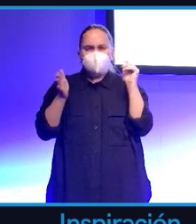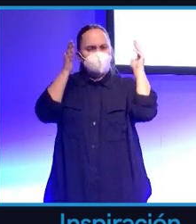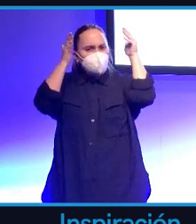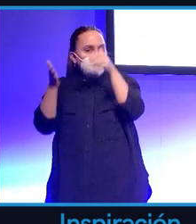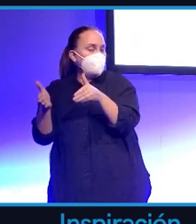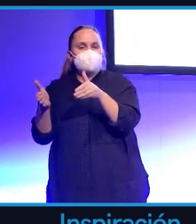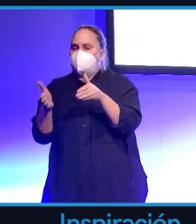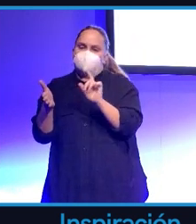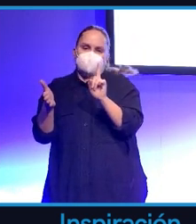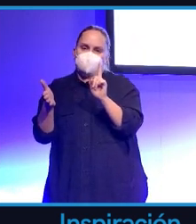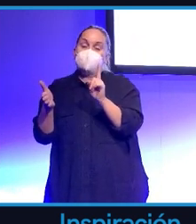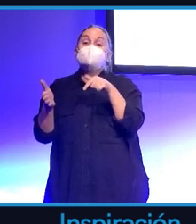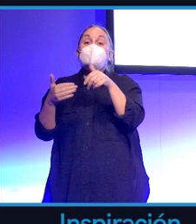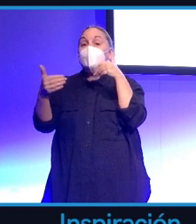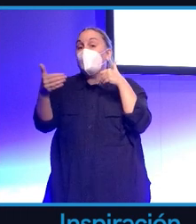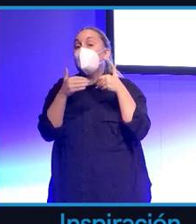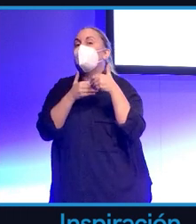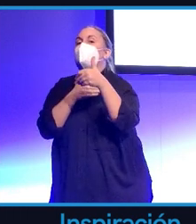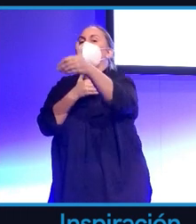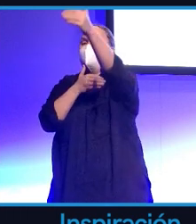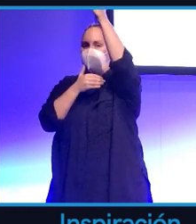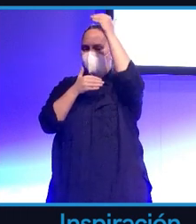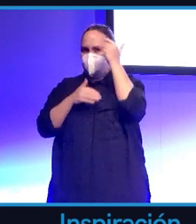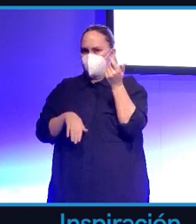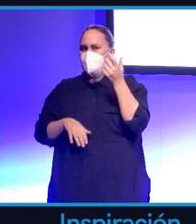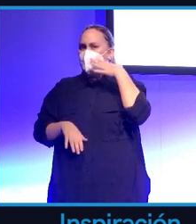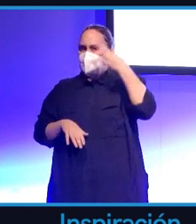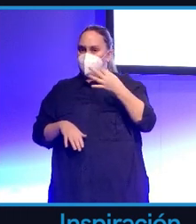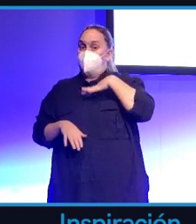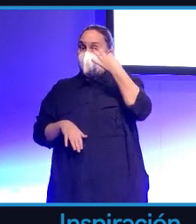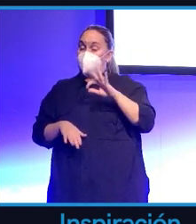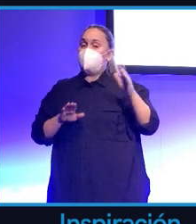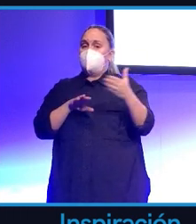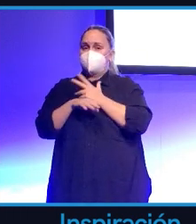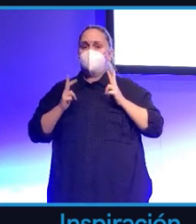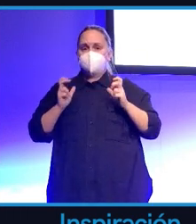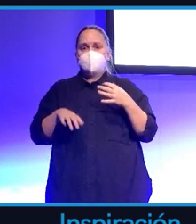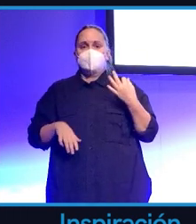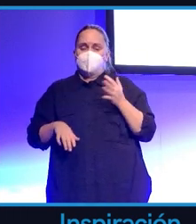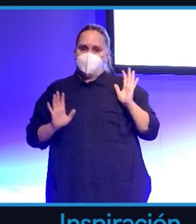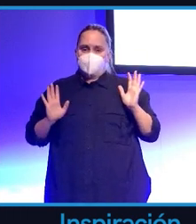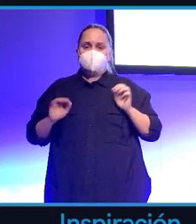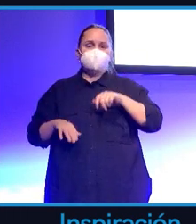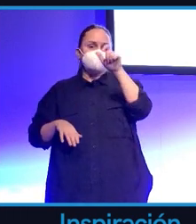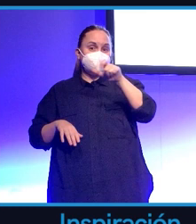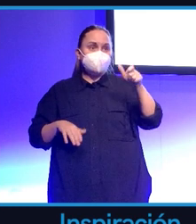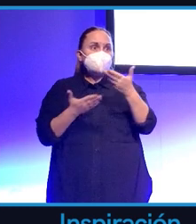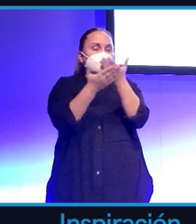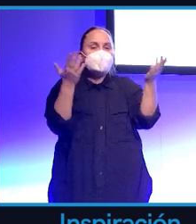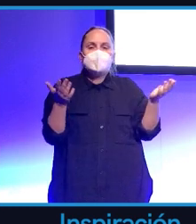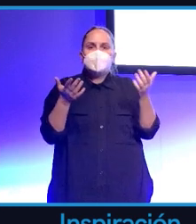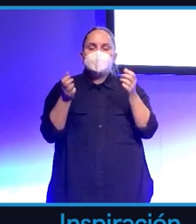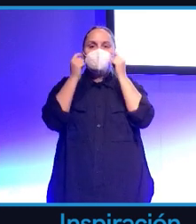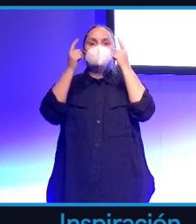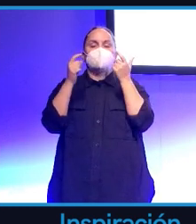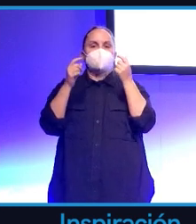potencial a futuro. Estamos muy lejos de este futuro. Pero debemos prepararnos, debemos concienciar a la ciudadanía que entiendan cómo funciona